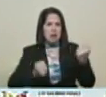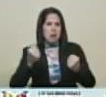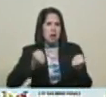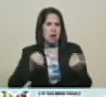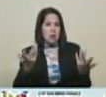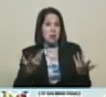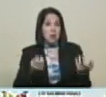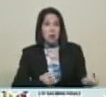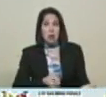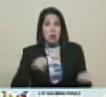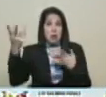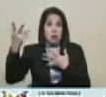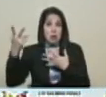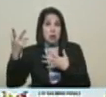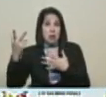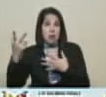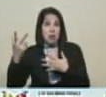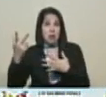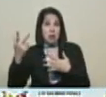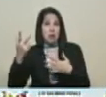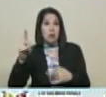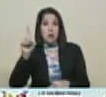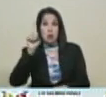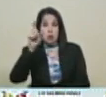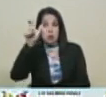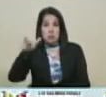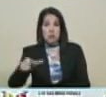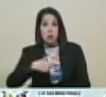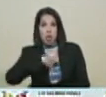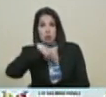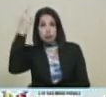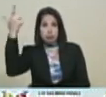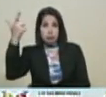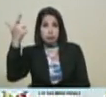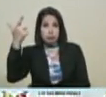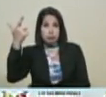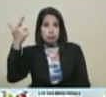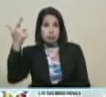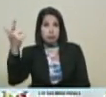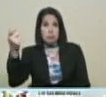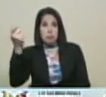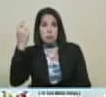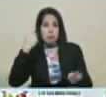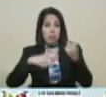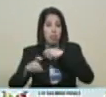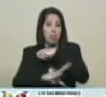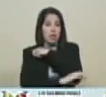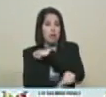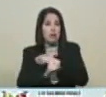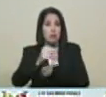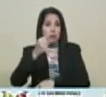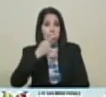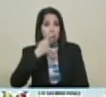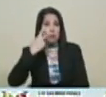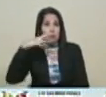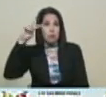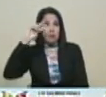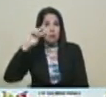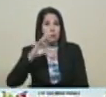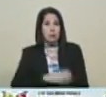Se lo damos a unos desvergonzados sectores, bandidos del sector privado.